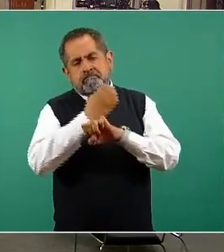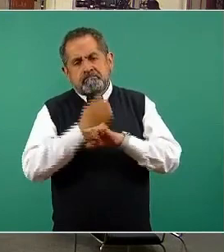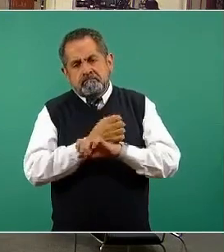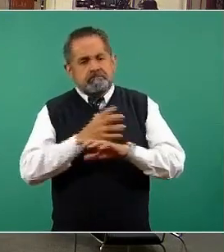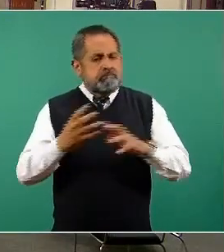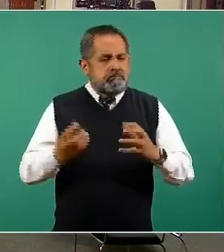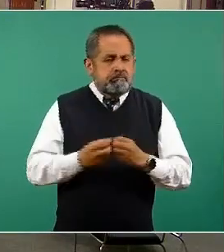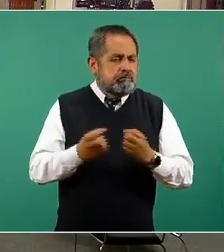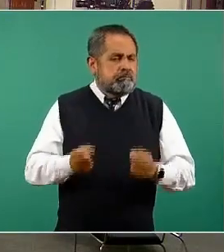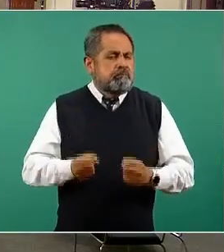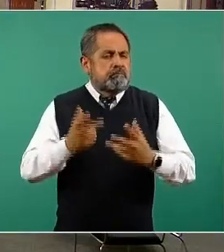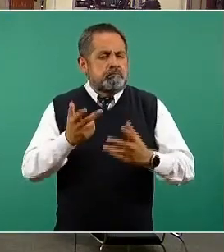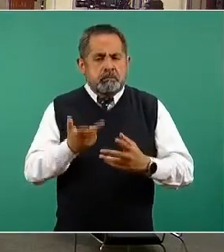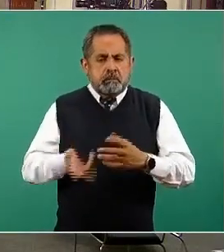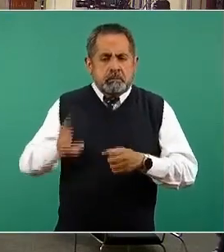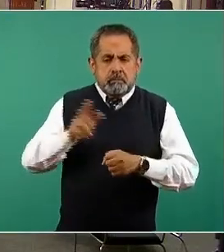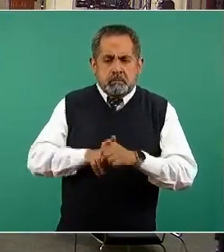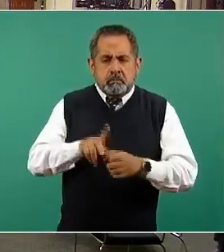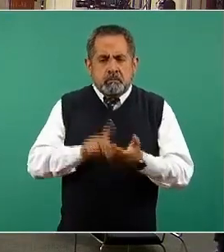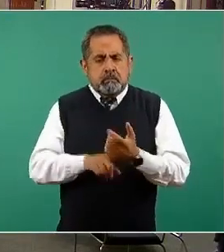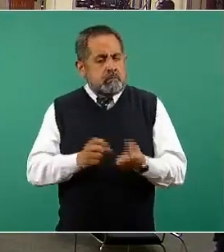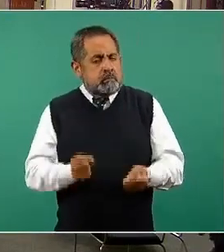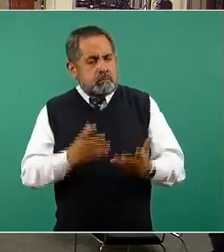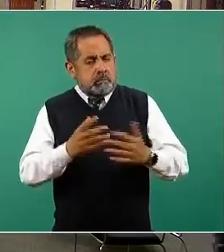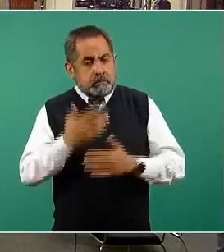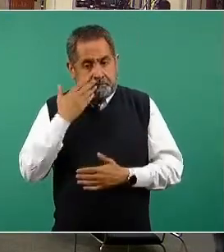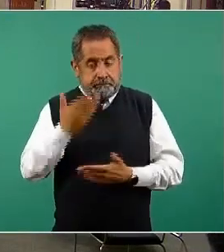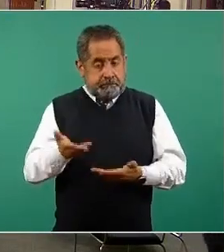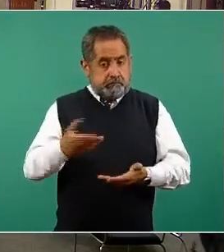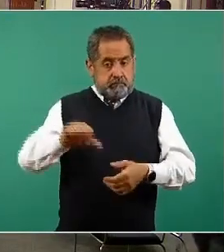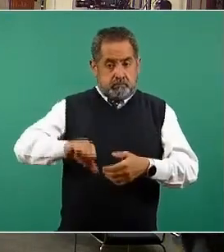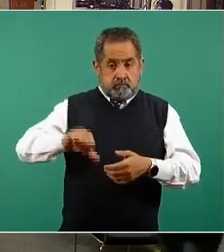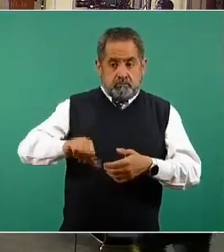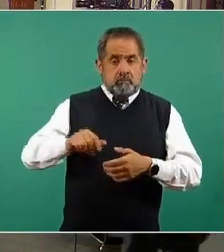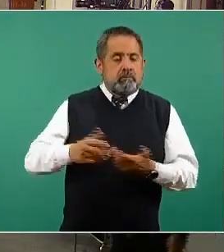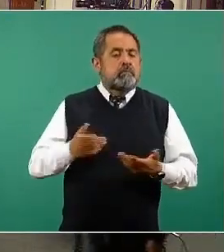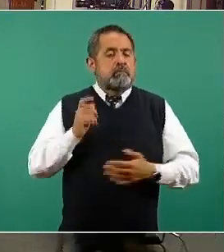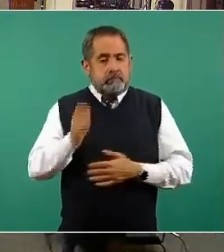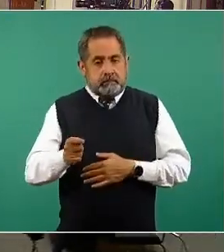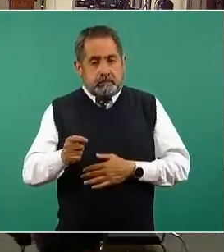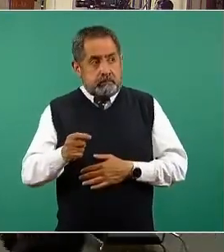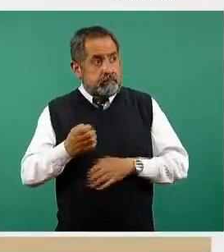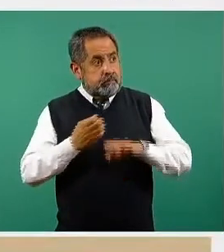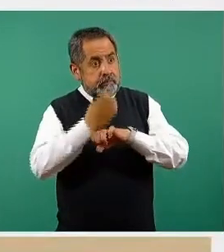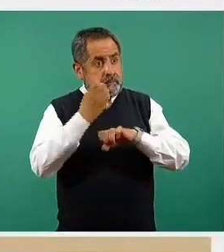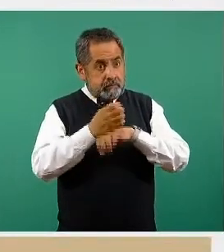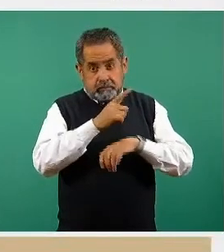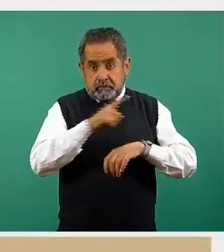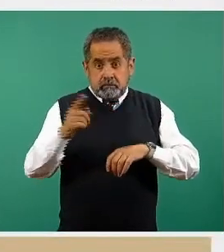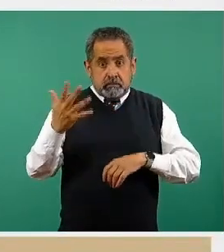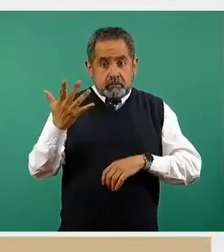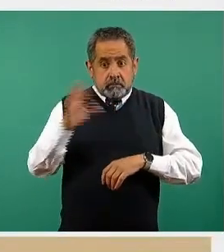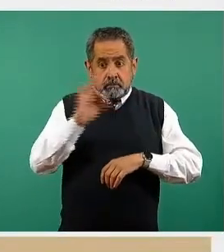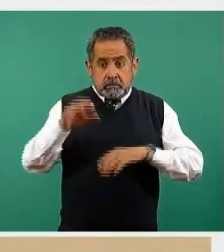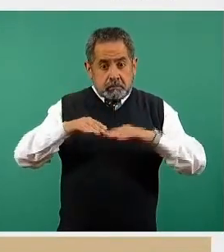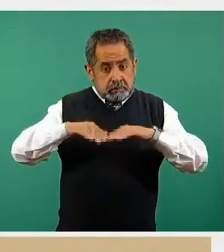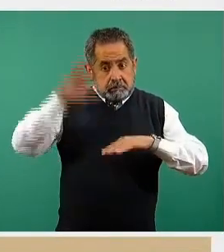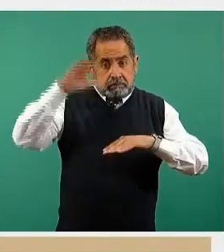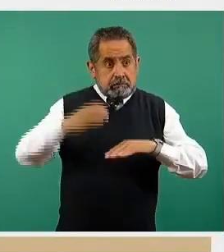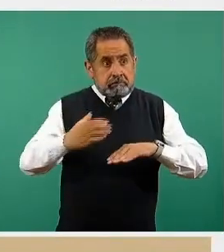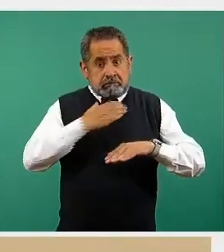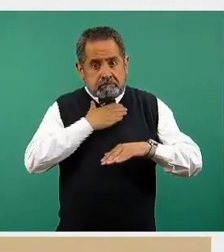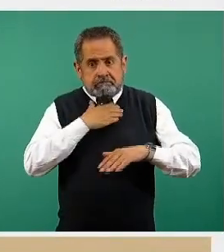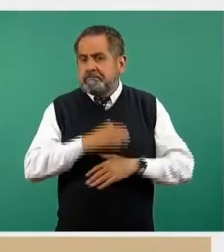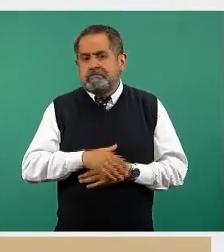es su ocupación hospitalaria. También para el día de hoy ninguna entidad federativa tiene más del 50 por ciento de sus